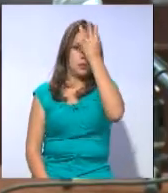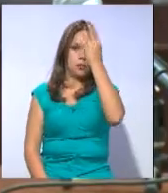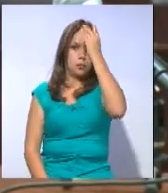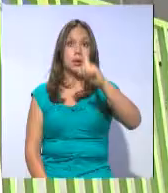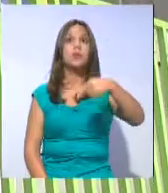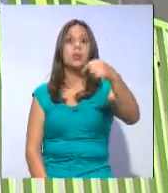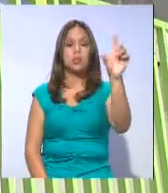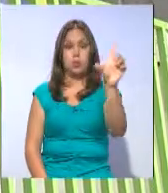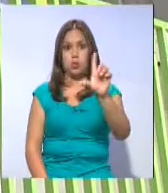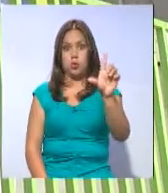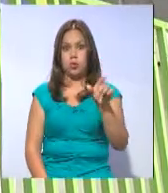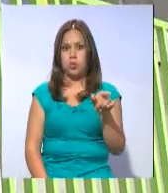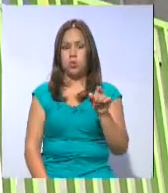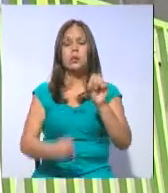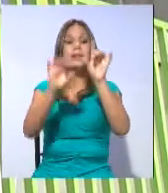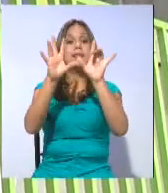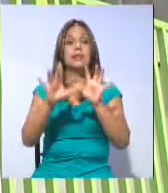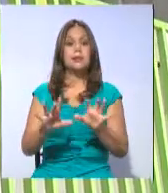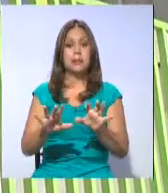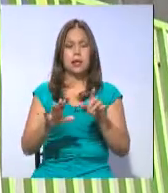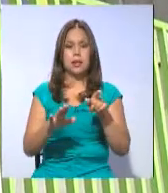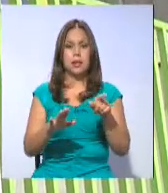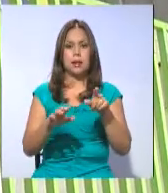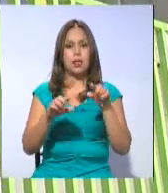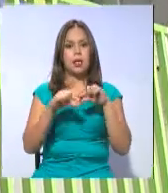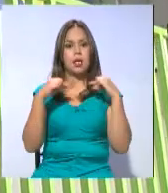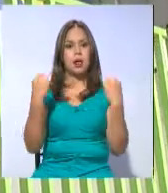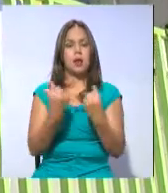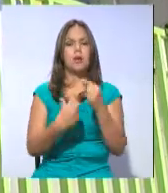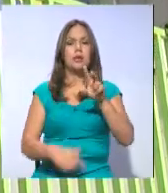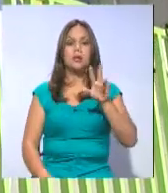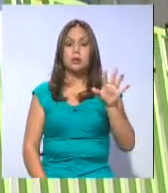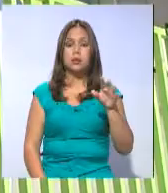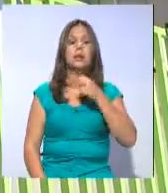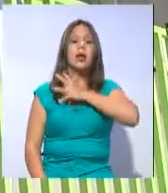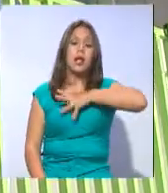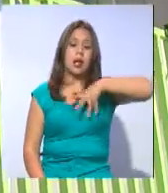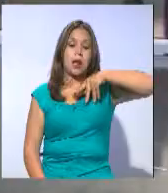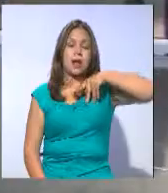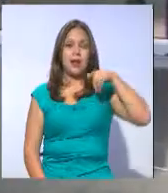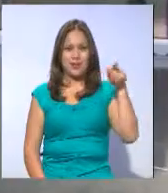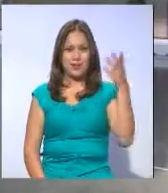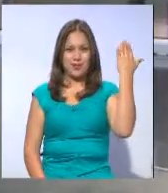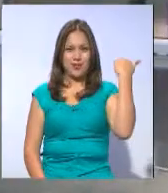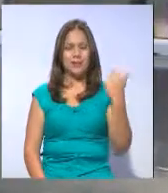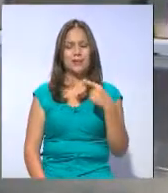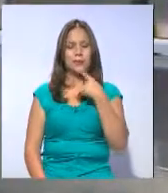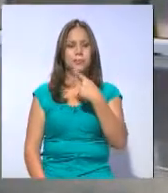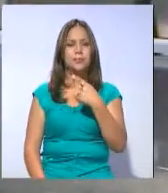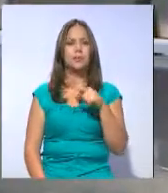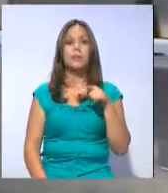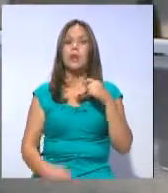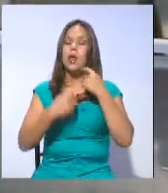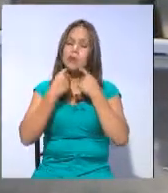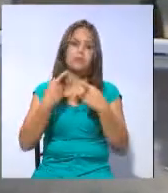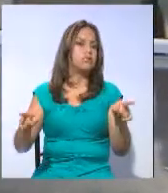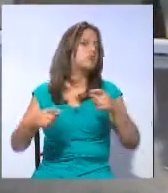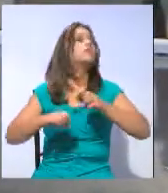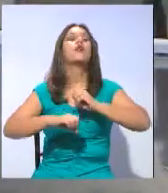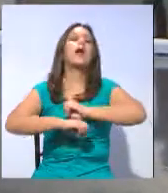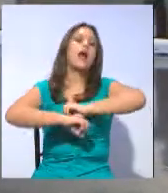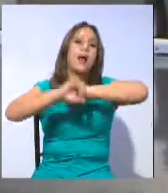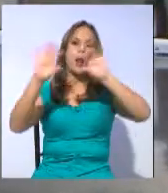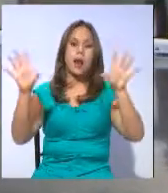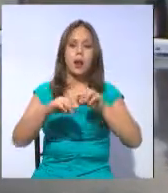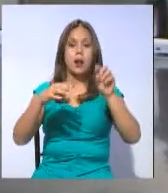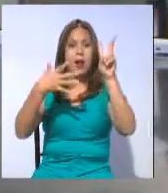lunes. La secretaria ejecutiva de Leónza País y asambleísta Gabriela Riva de Neira insiste en que el pronunciamiento fue claro y que el tema